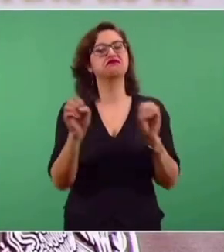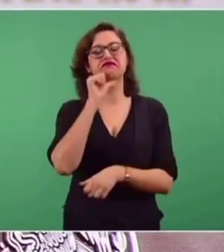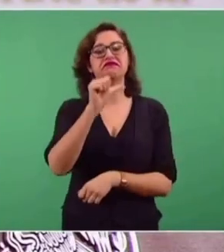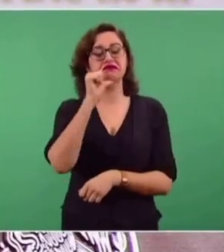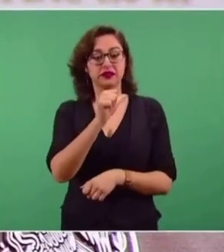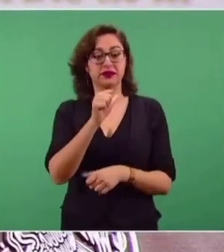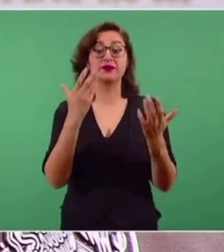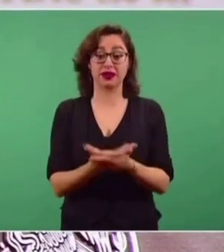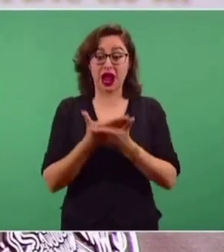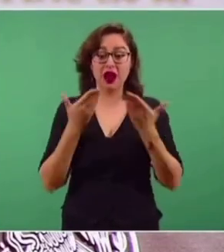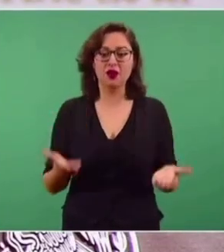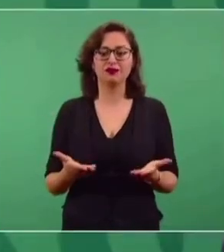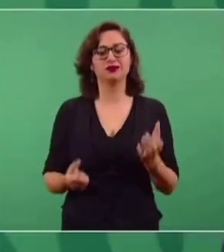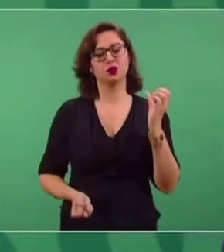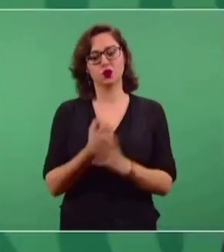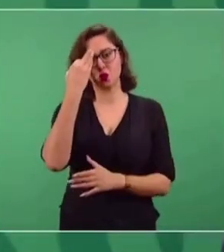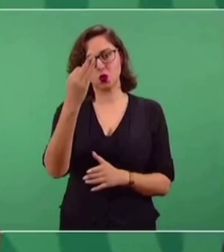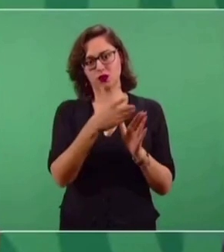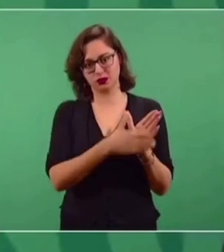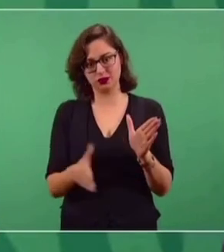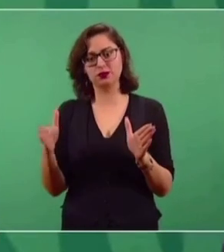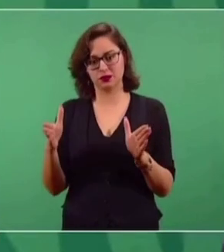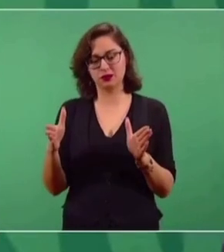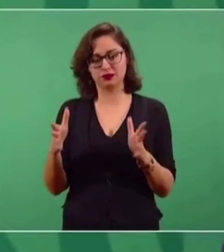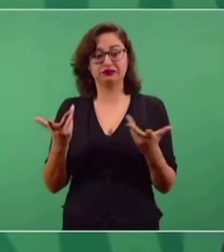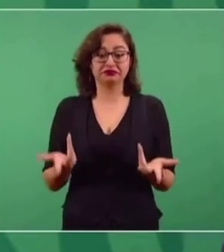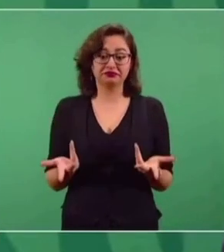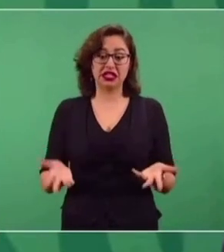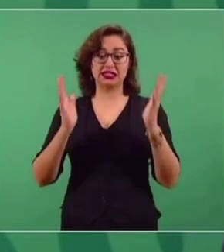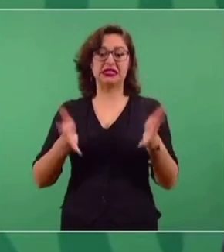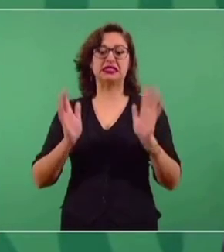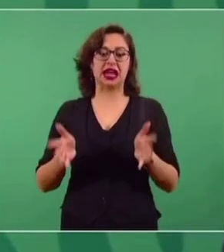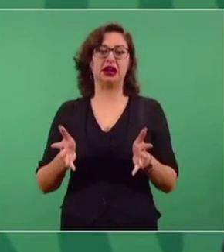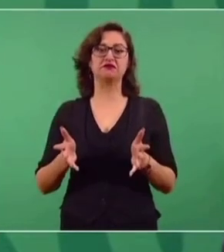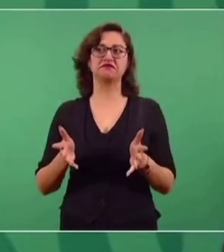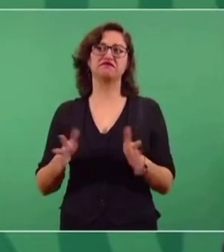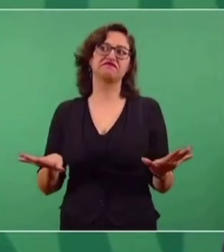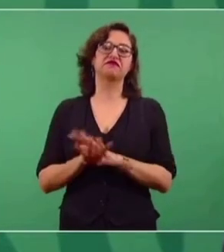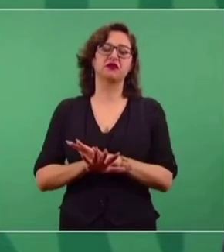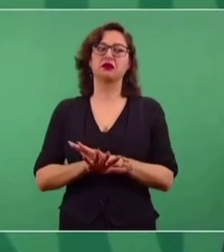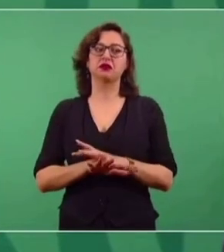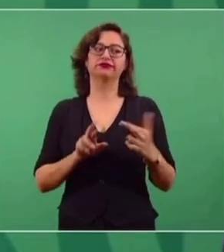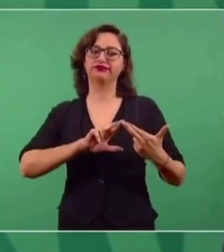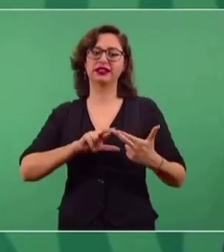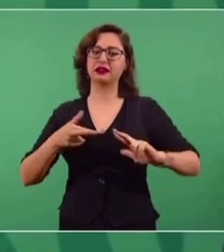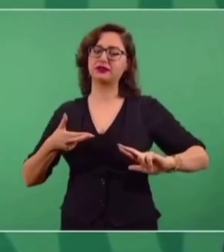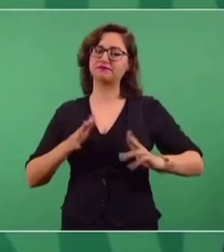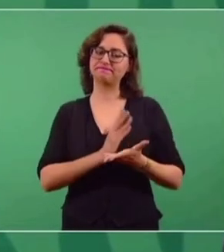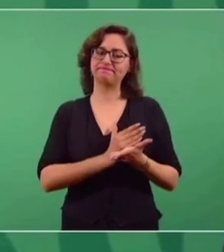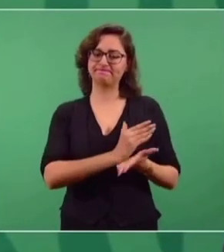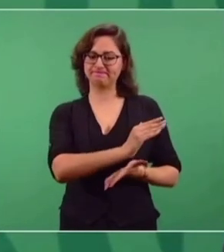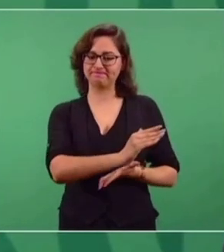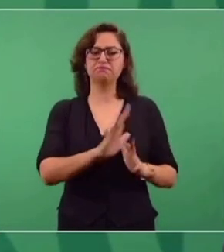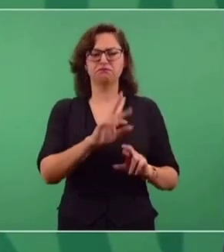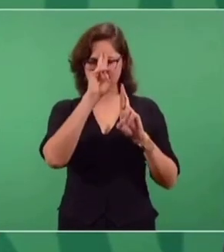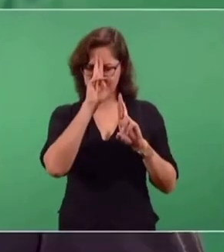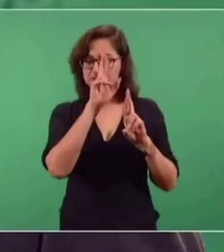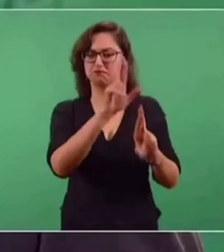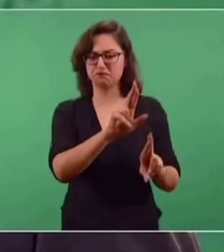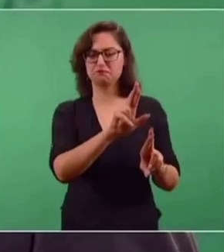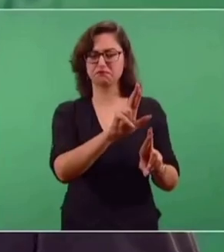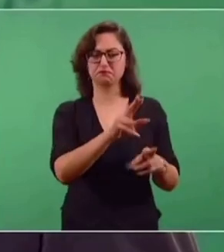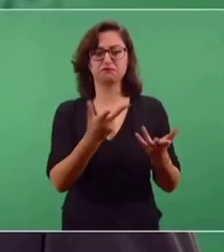está viviendo un nuevo tiempo, ya son distintas las relaciones que se dan con los medios, de mucho respeto